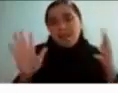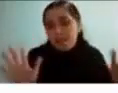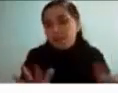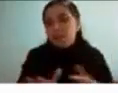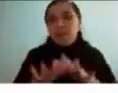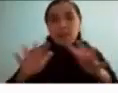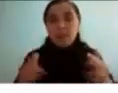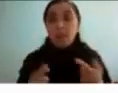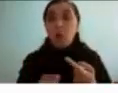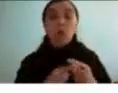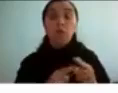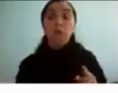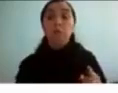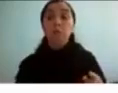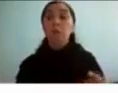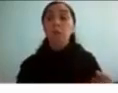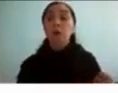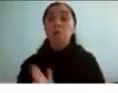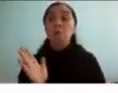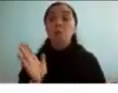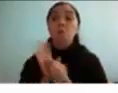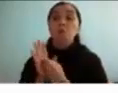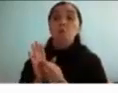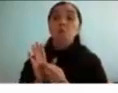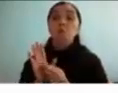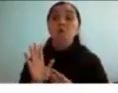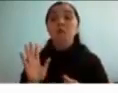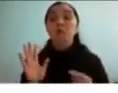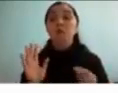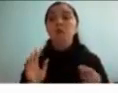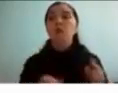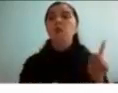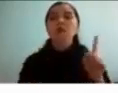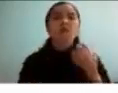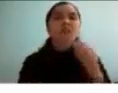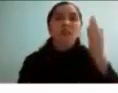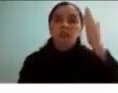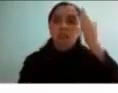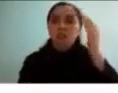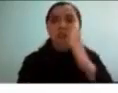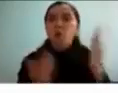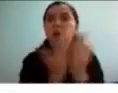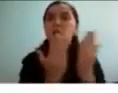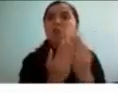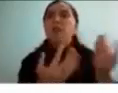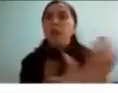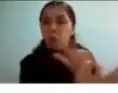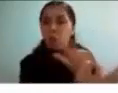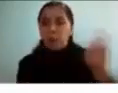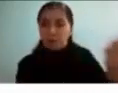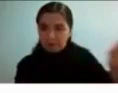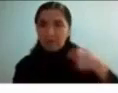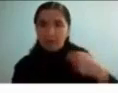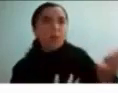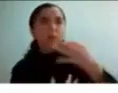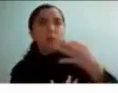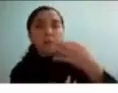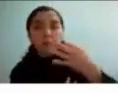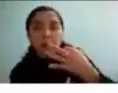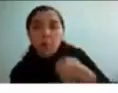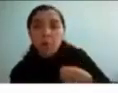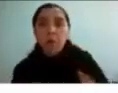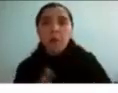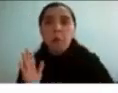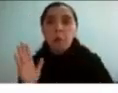comparación con algunos todos tuvimos compañeros que decían hoy yo no alcancé ni a estudiar cuéntame un poco algo de la materia y leía mejor que a ti